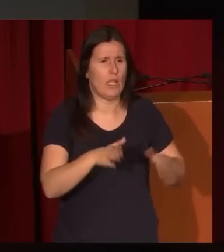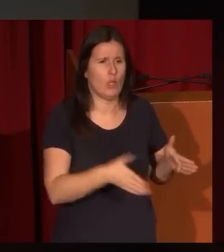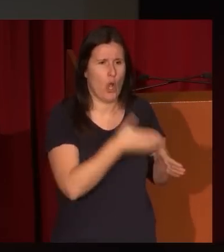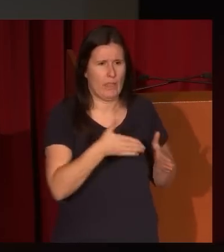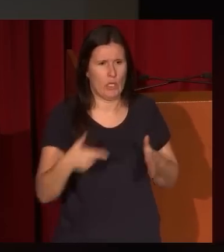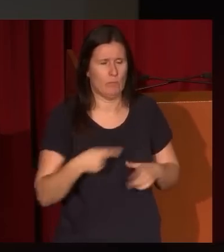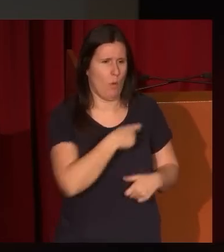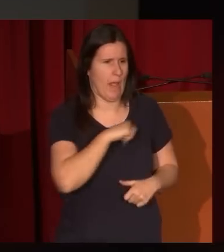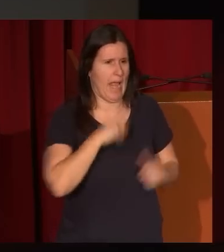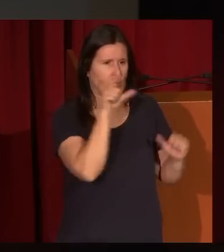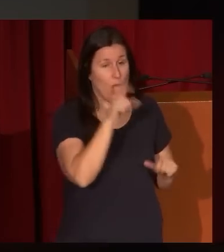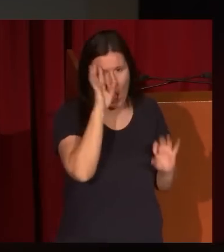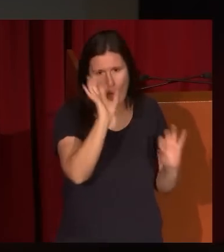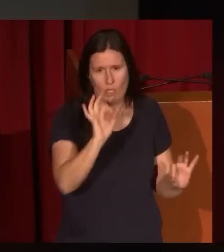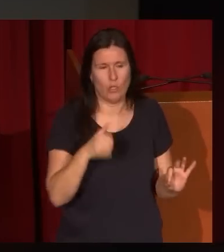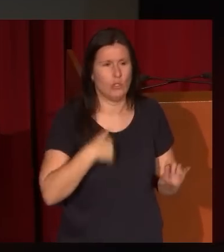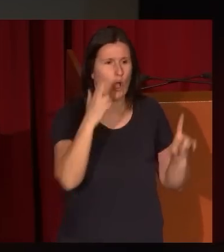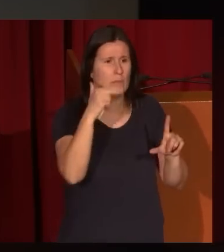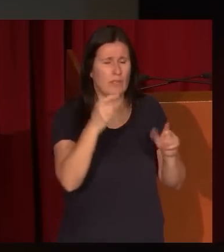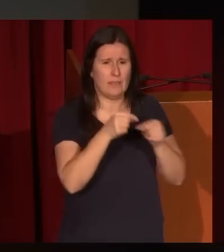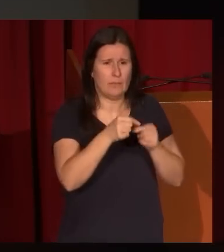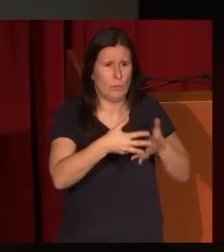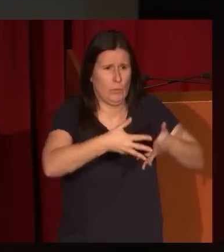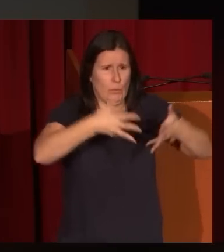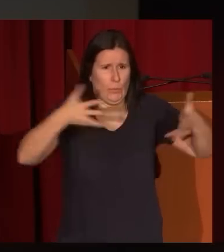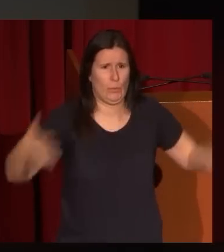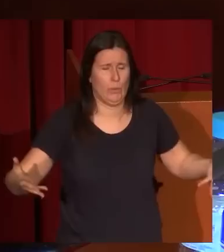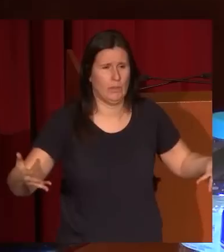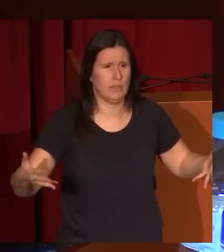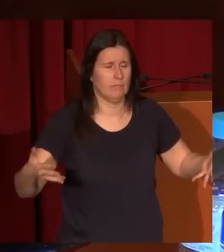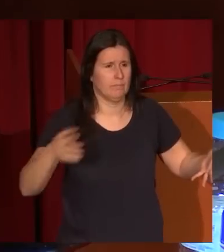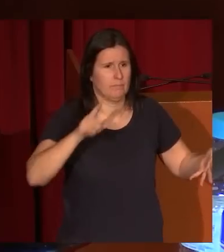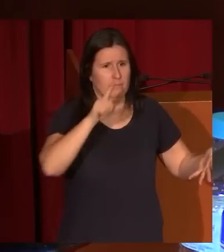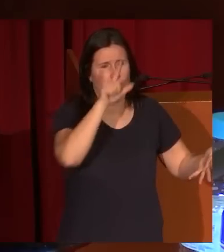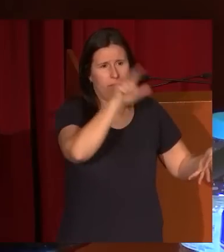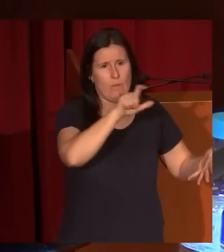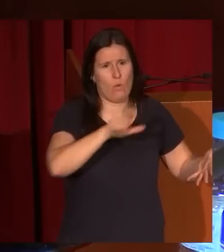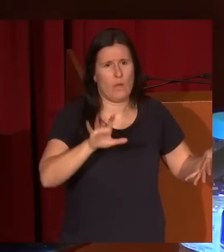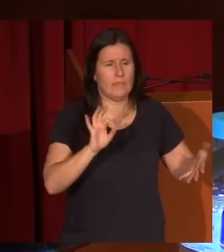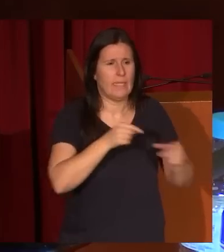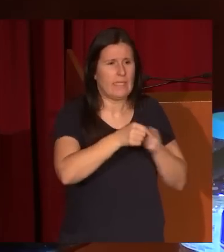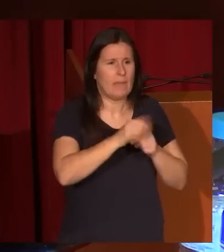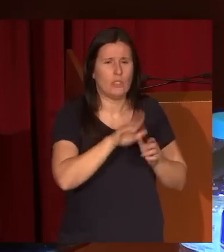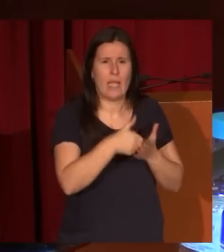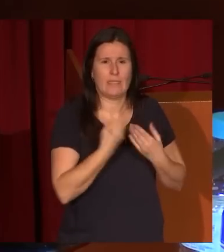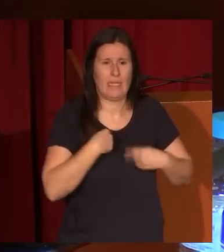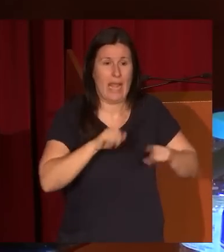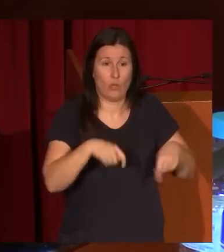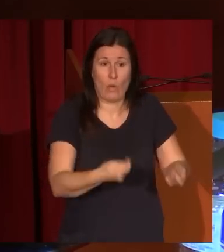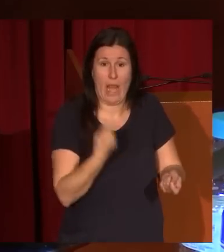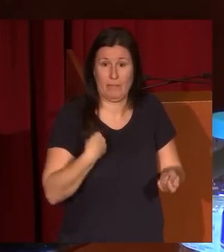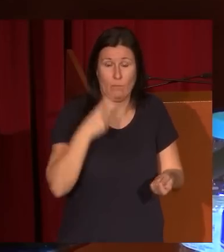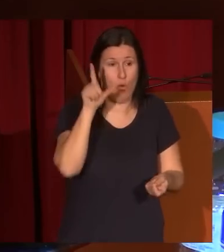lógicamente, son pinturas muy grandes de figuras generalmente de tamaño natural o casi,